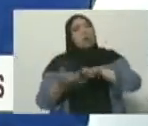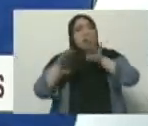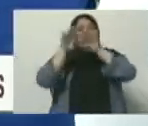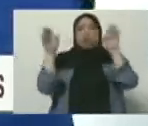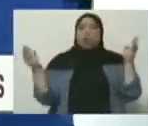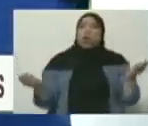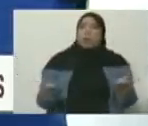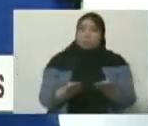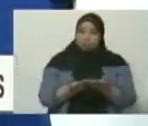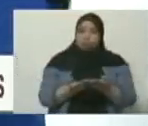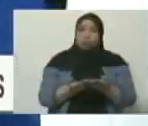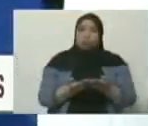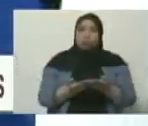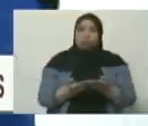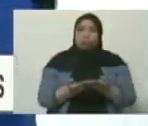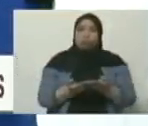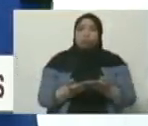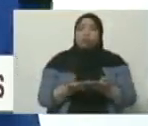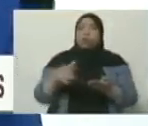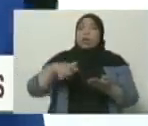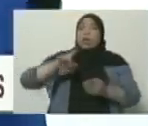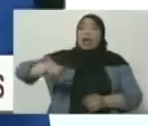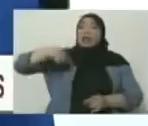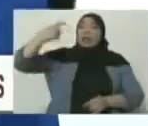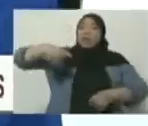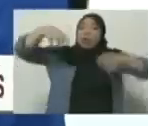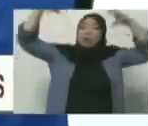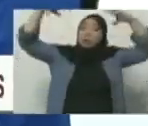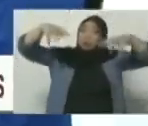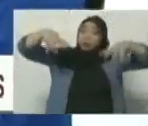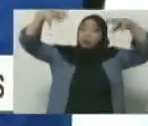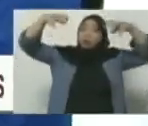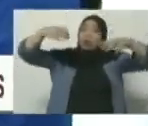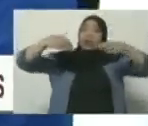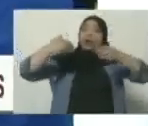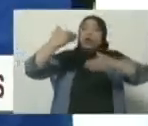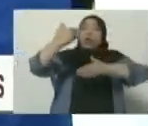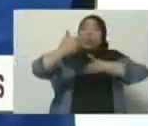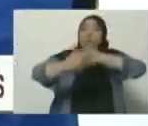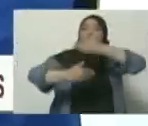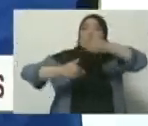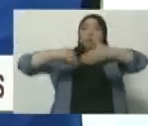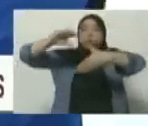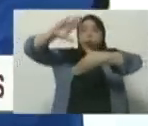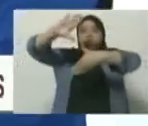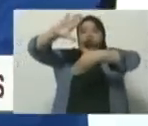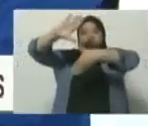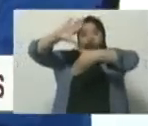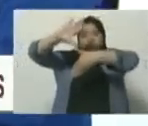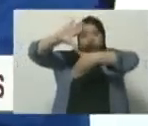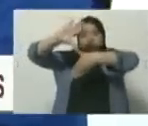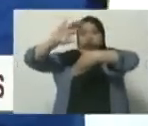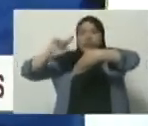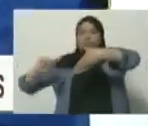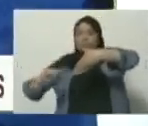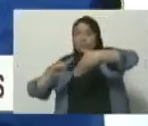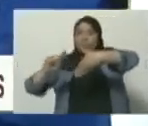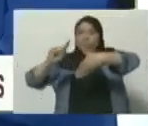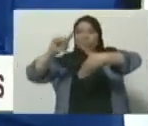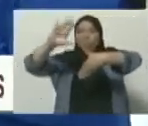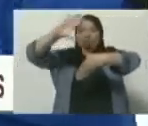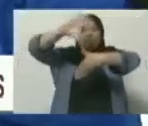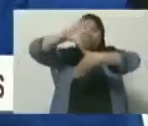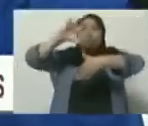afectando al mundo entero, porque este ciclón sigue después para Centroamérica y sigue potenciado para esos países. Así que, ¿qué nos puede